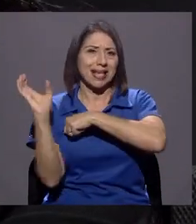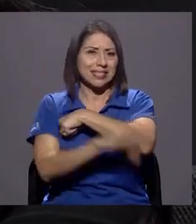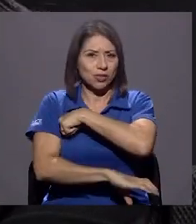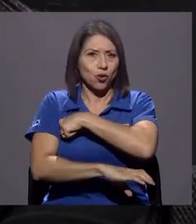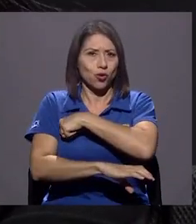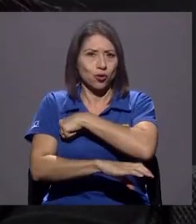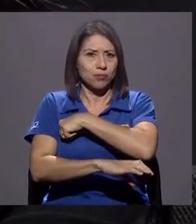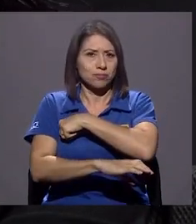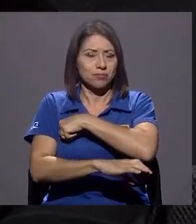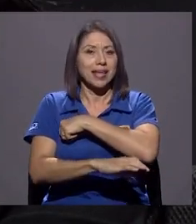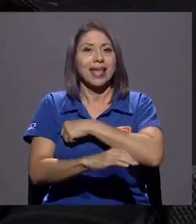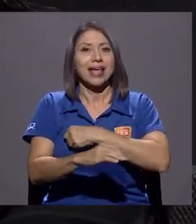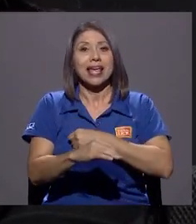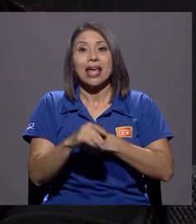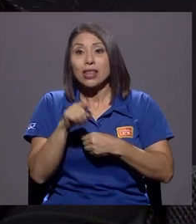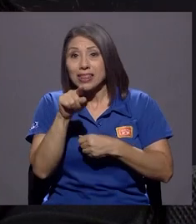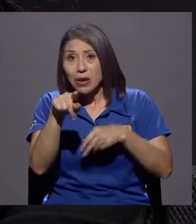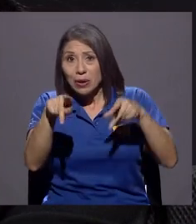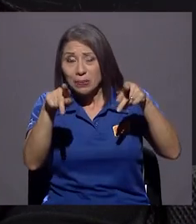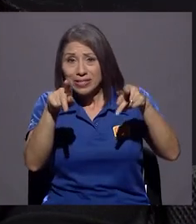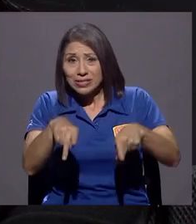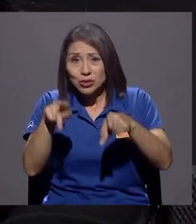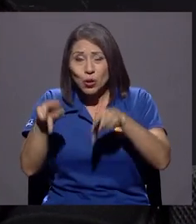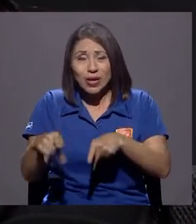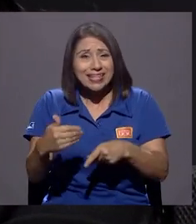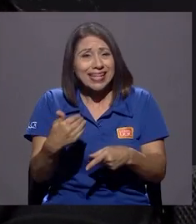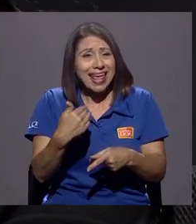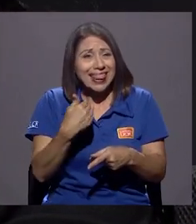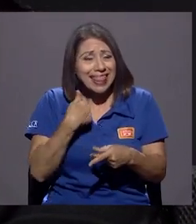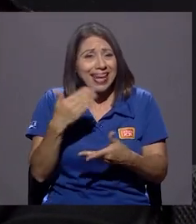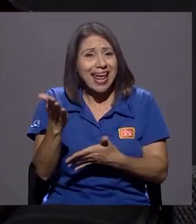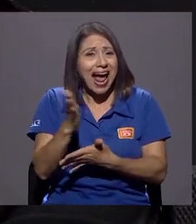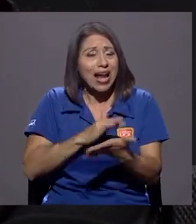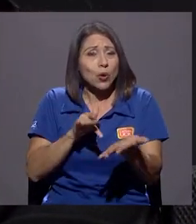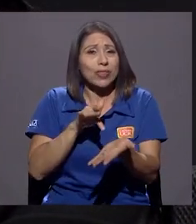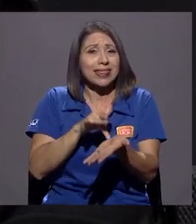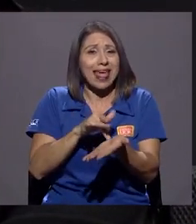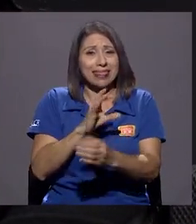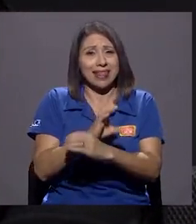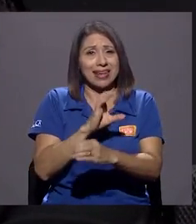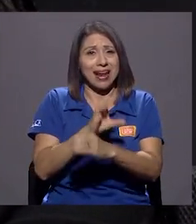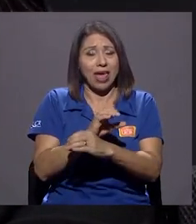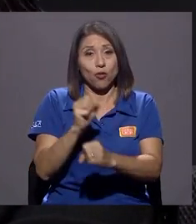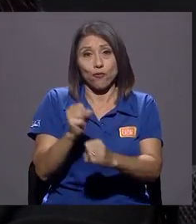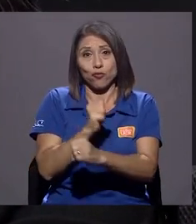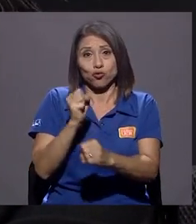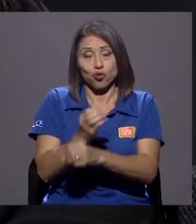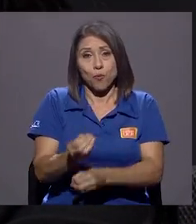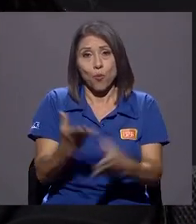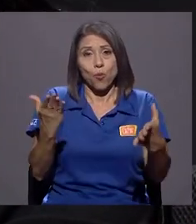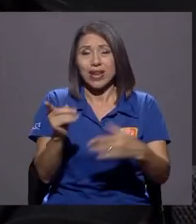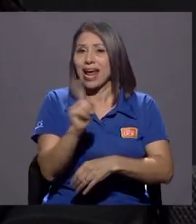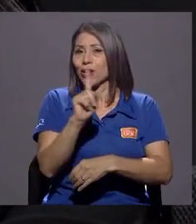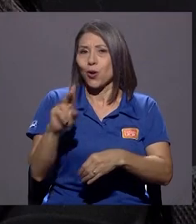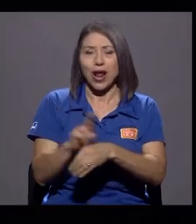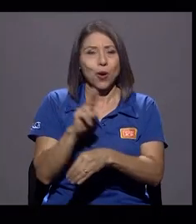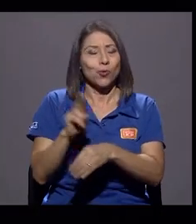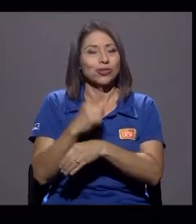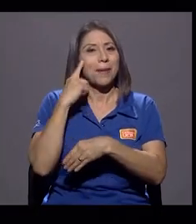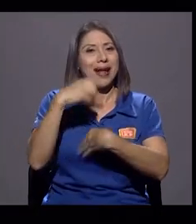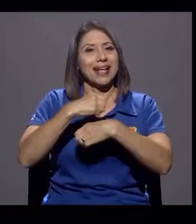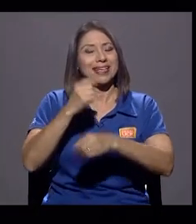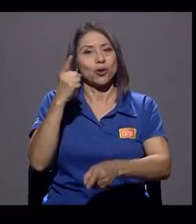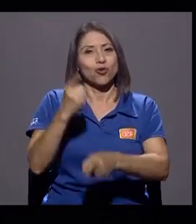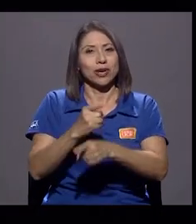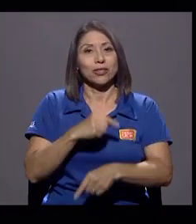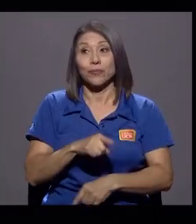tiene en sus manos algo tan delicado como la función pública, y no la usa para hacer algo correcto. ¿Y esas personas